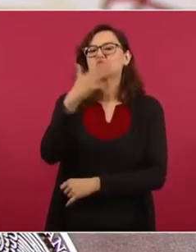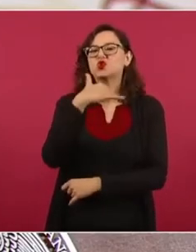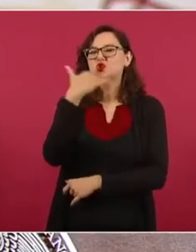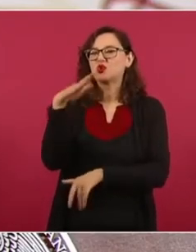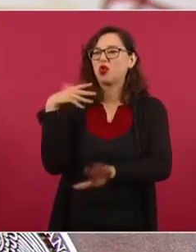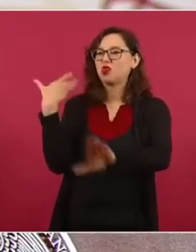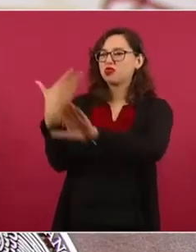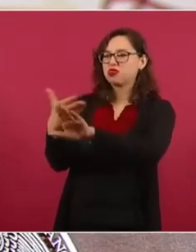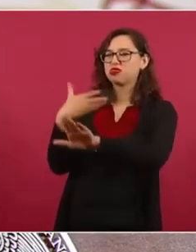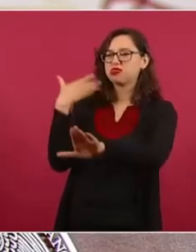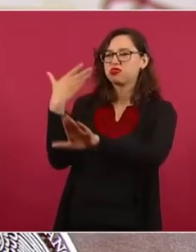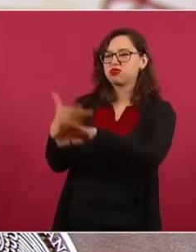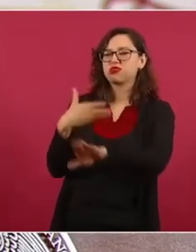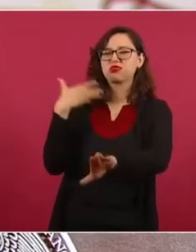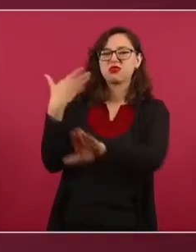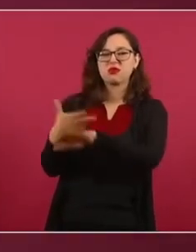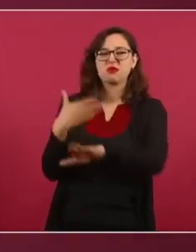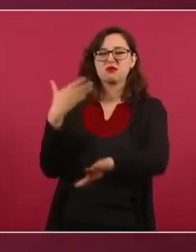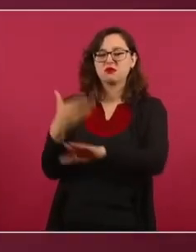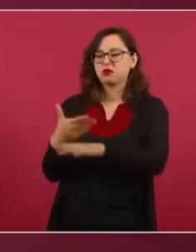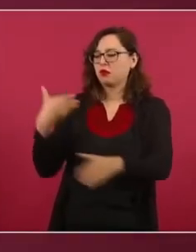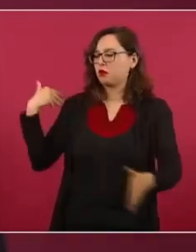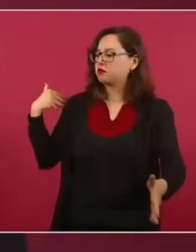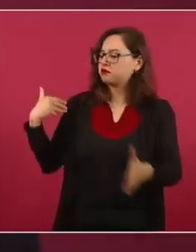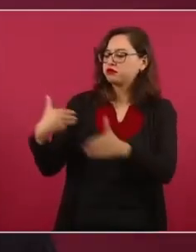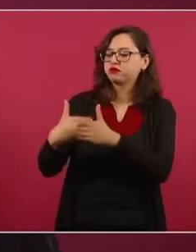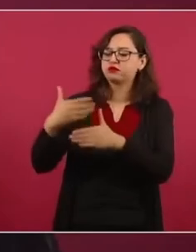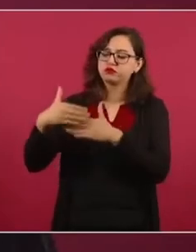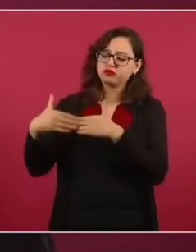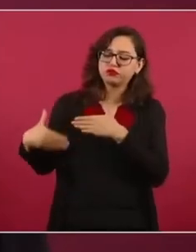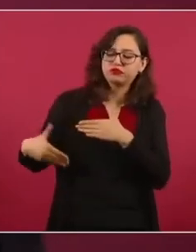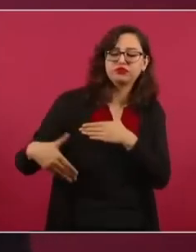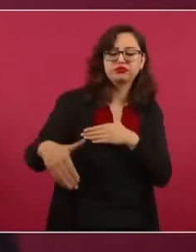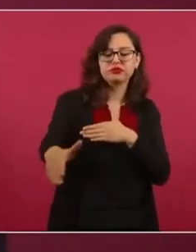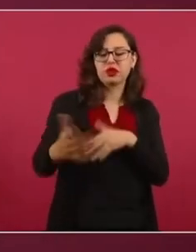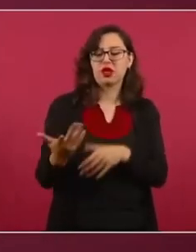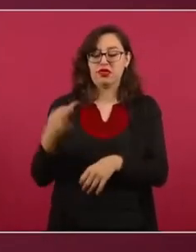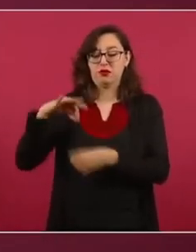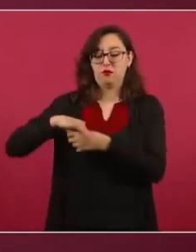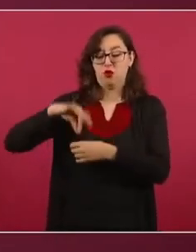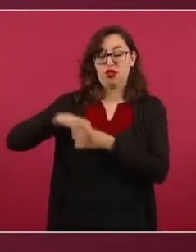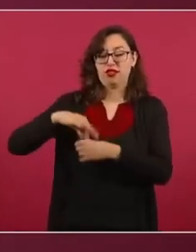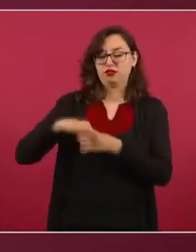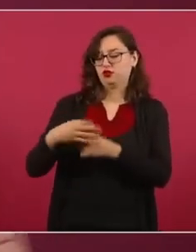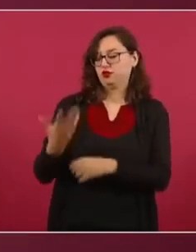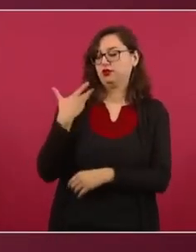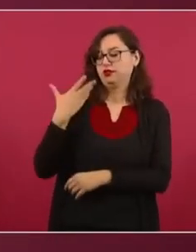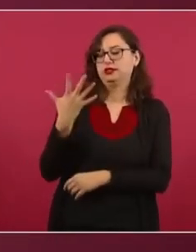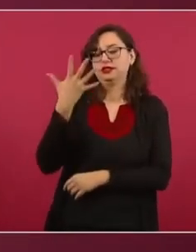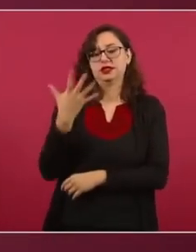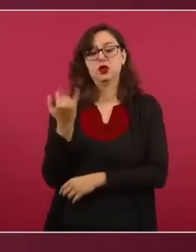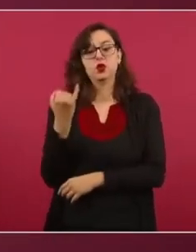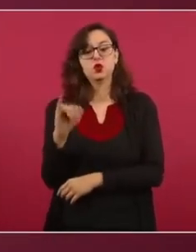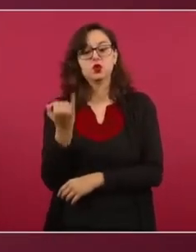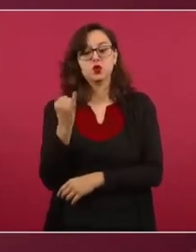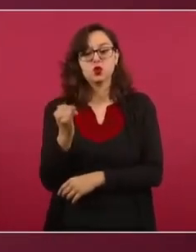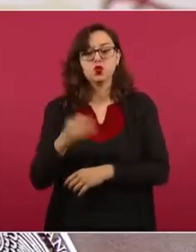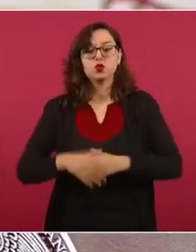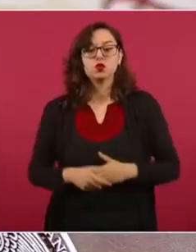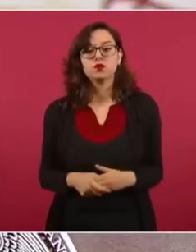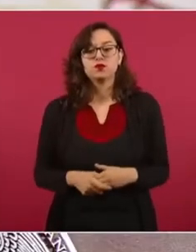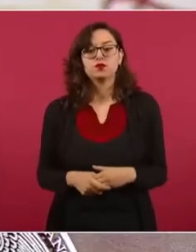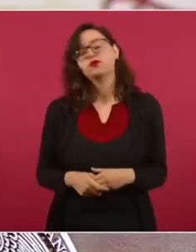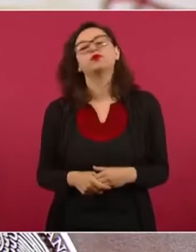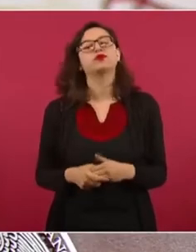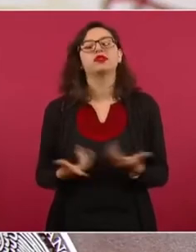antes y durante los comicios del 5 de junio. La mejor respuesta, y con esto vamos